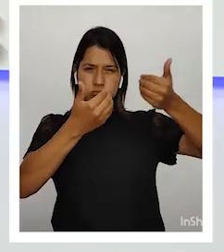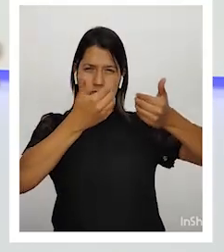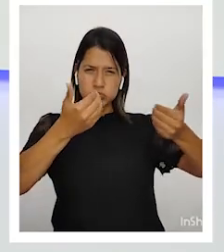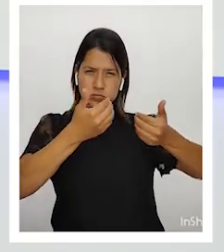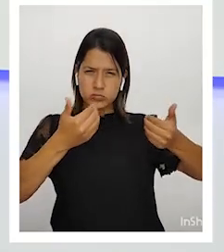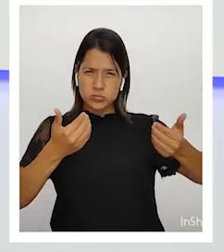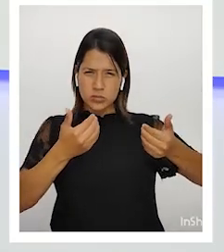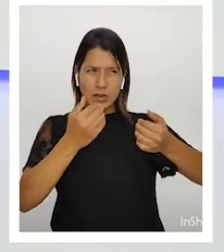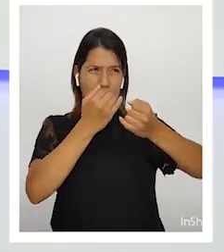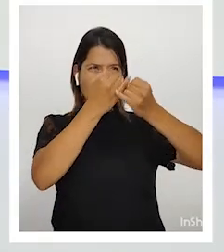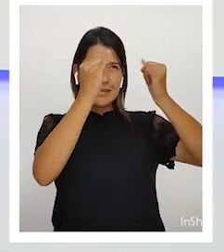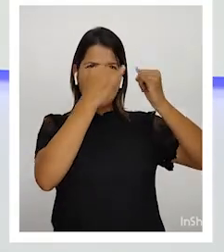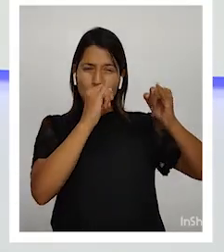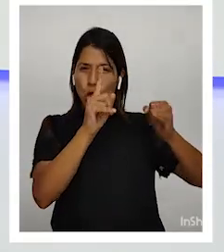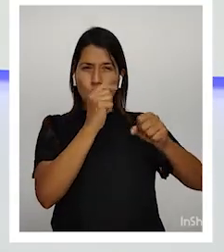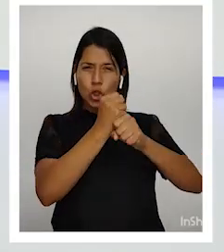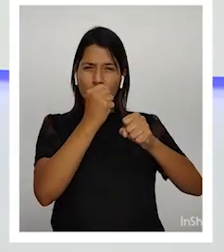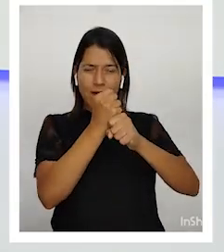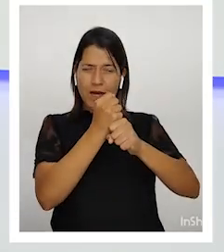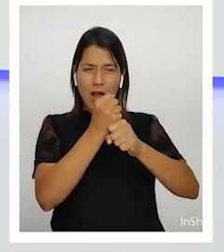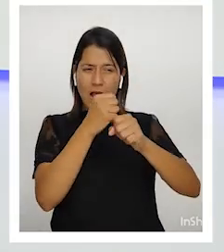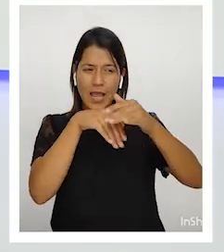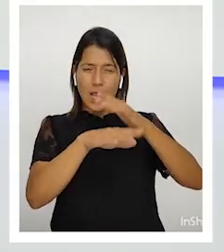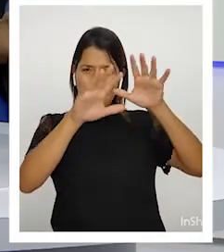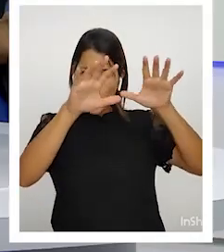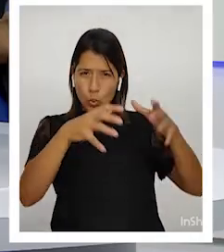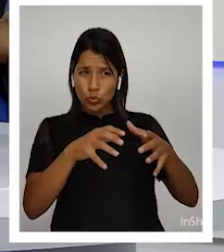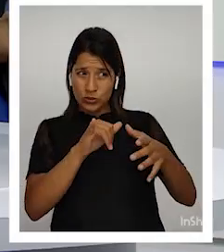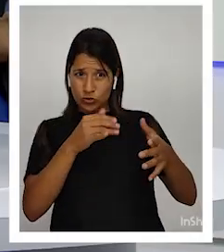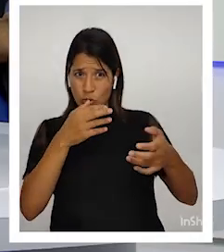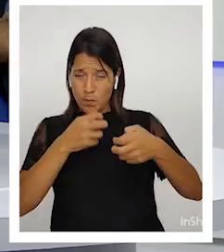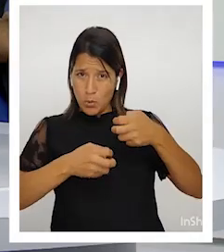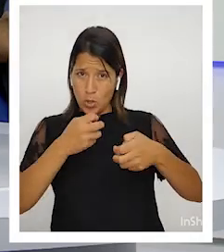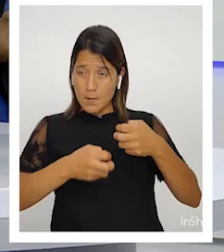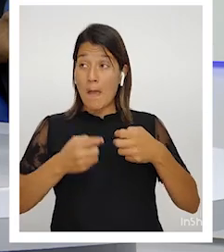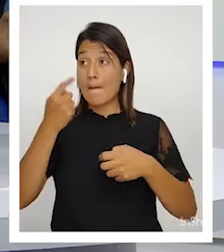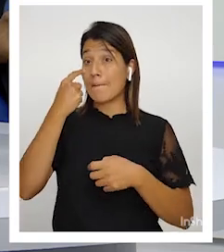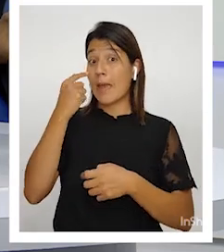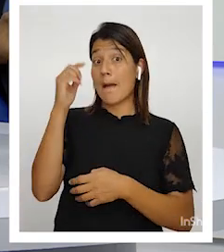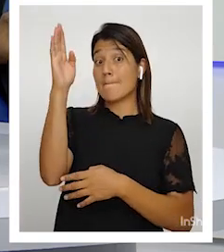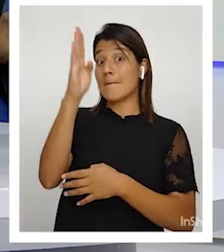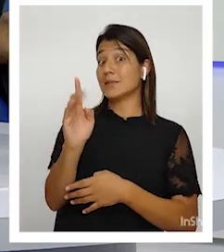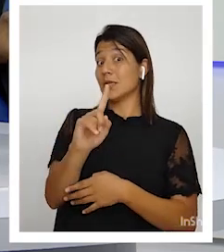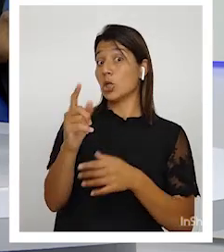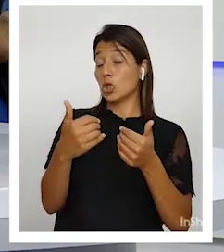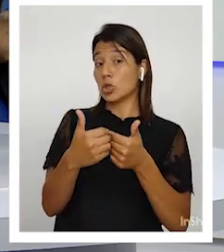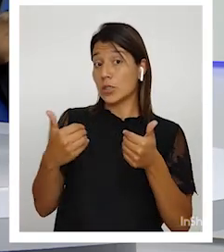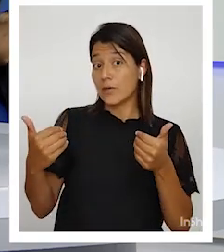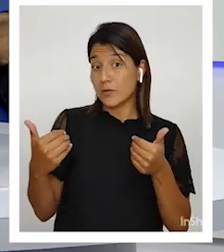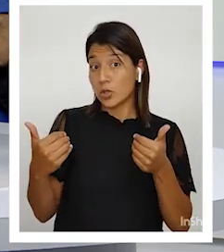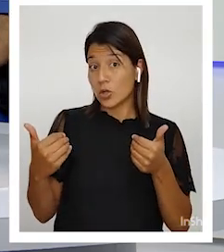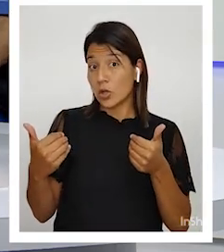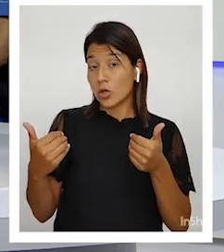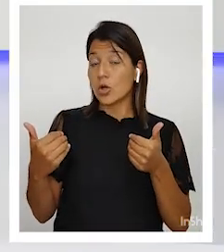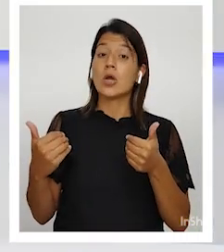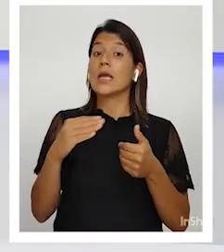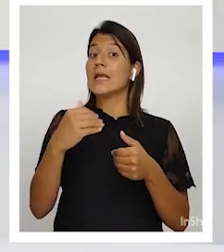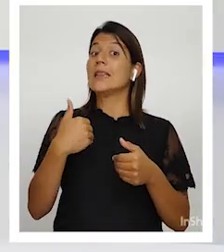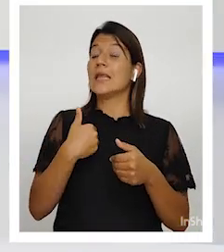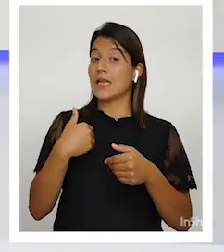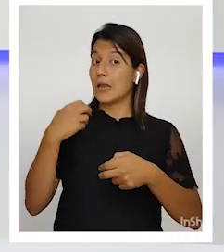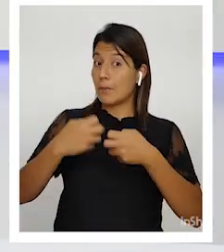independencia y no trabajen en conjunto? Vea que Brasil no se dividió y tiene los problemas.